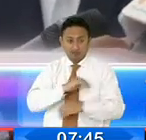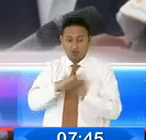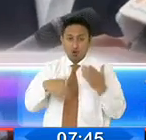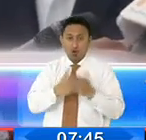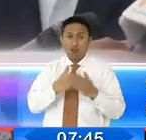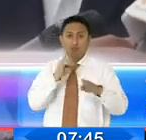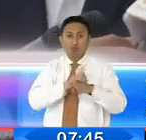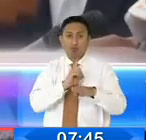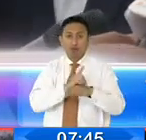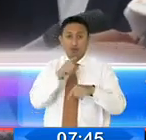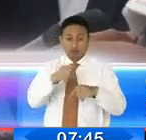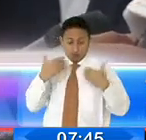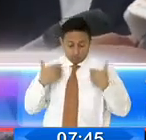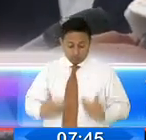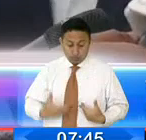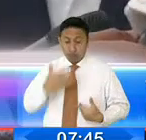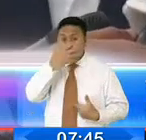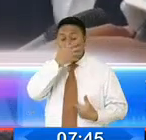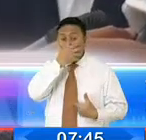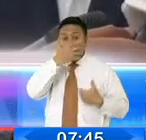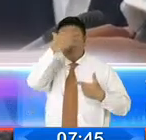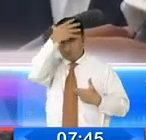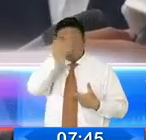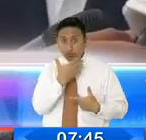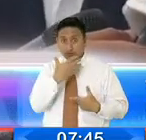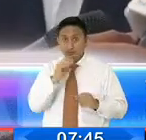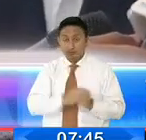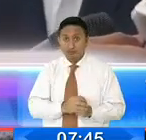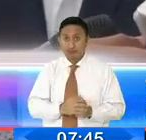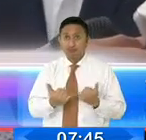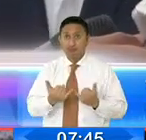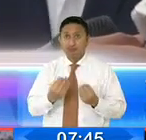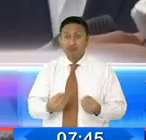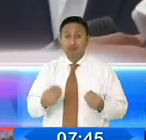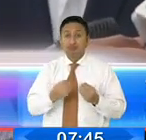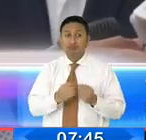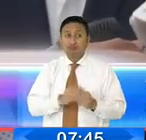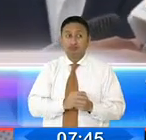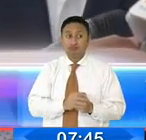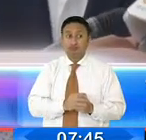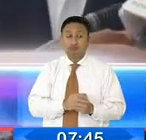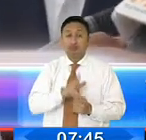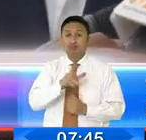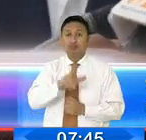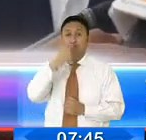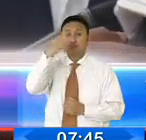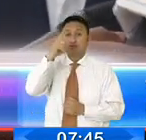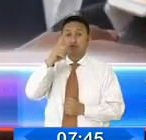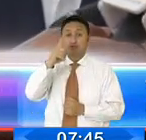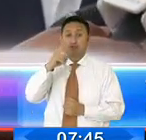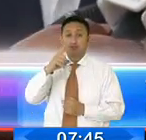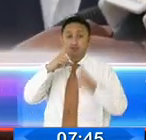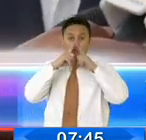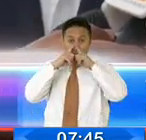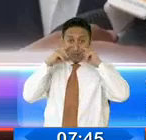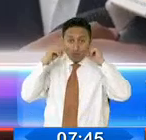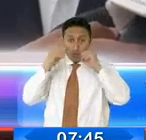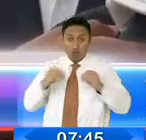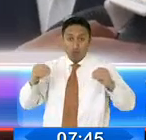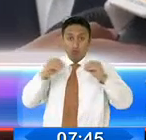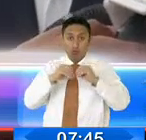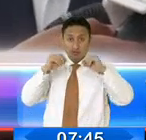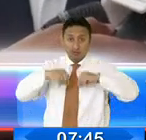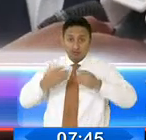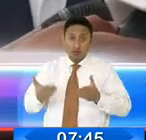médicos, sus trajes, sus mascarillas y estamos contratando ahora alrededor de 3 millones de mascarillas quirúrgicas más que volverán a ser